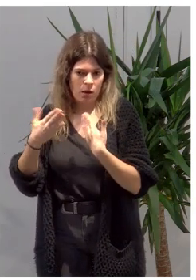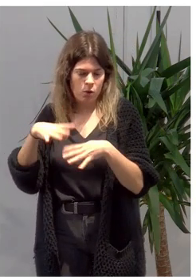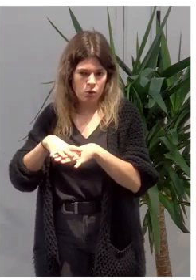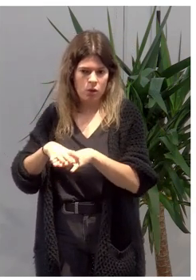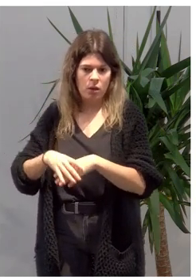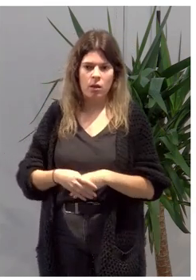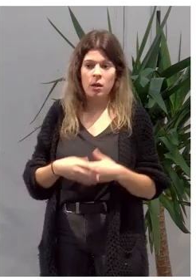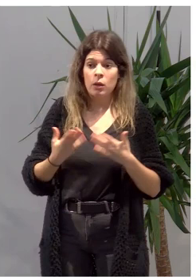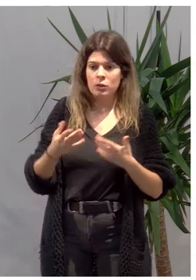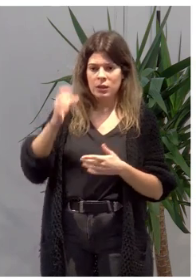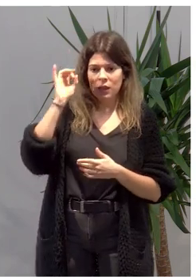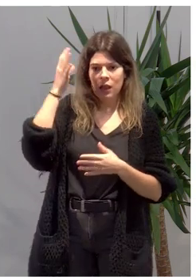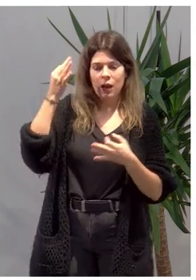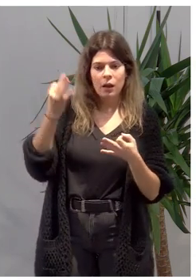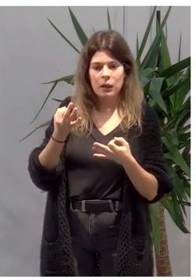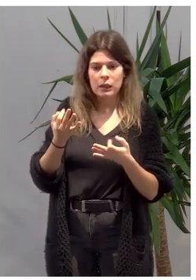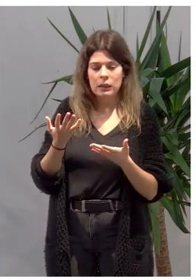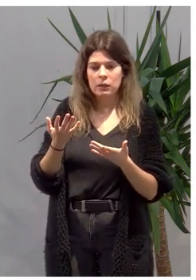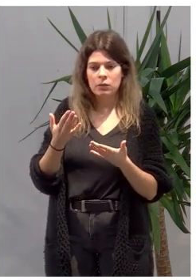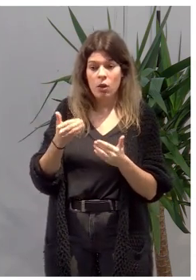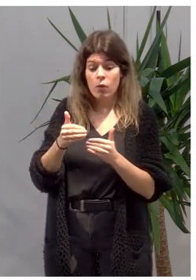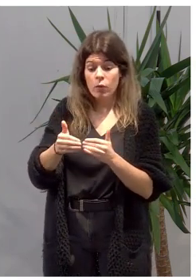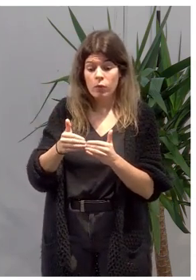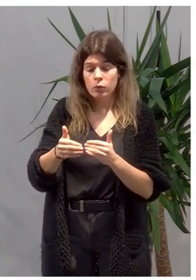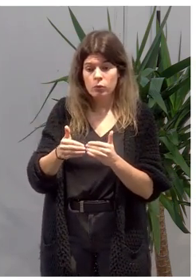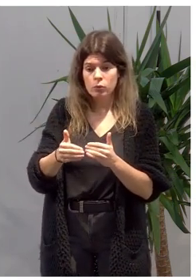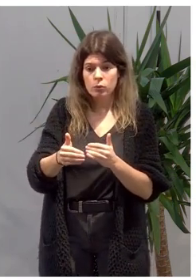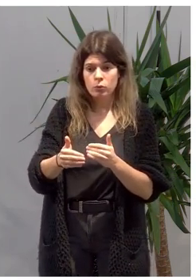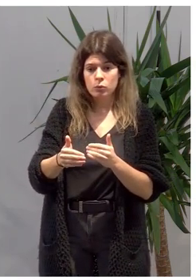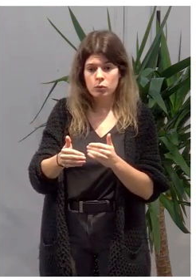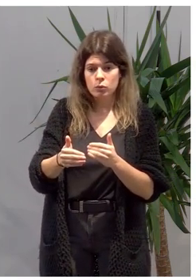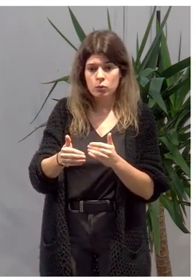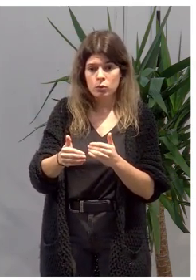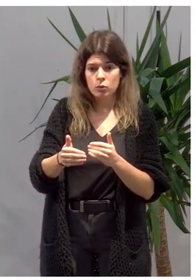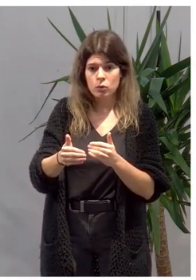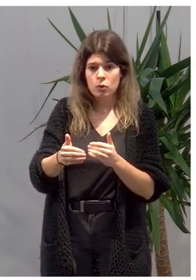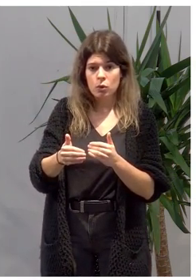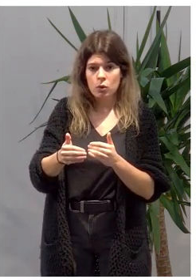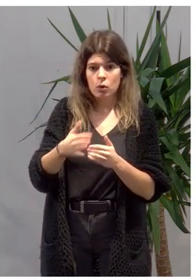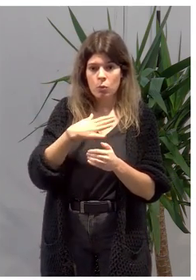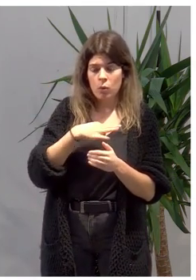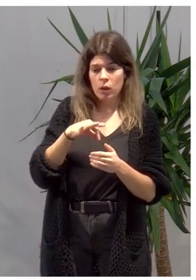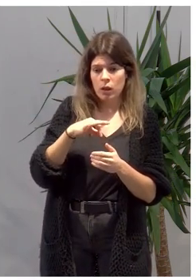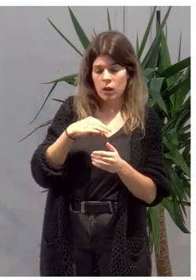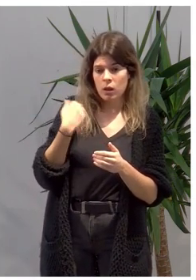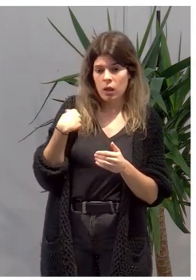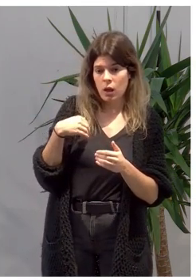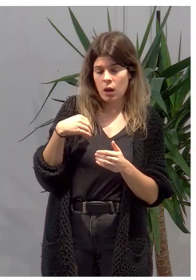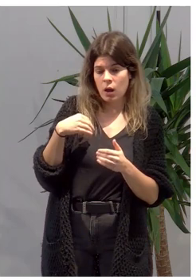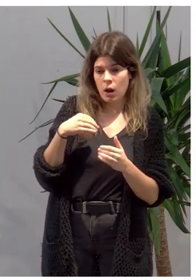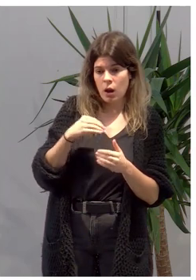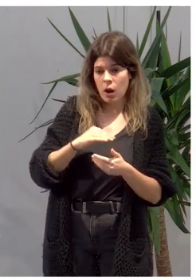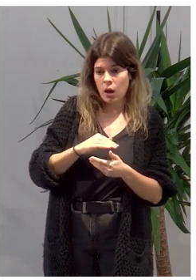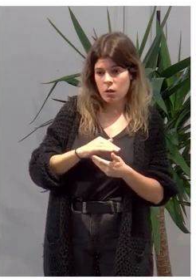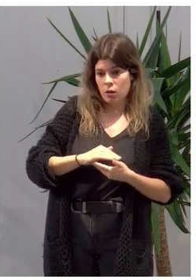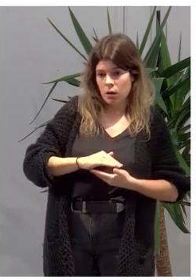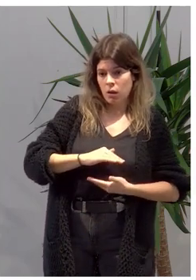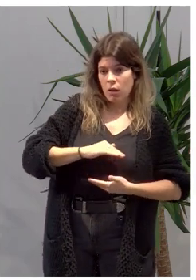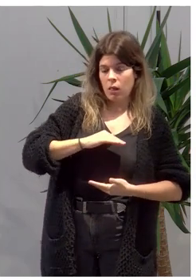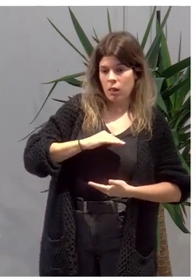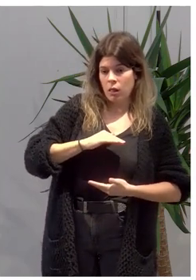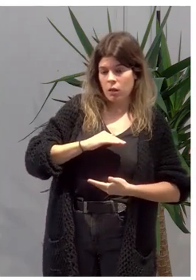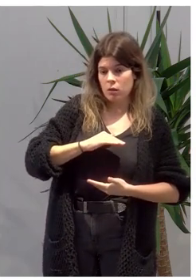Es decir, la idea es de tener luego en un futuro, con esa idea de transferibilidad que también señalaba la consejera,